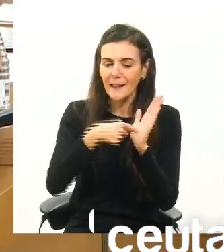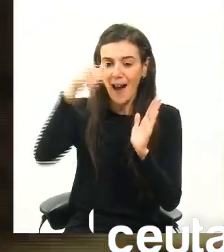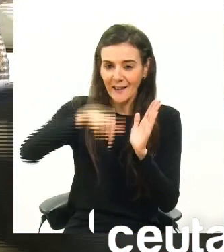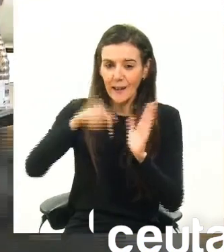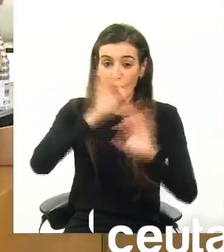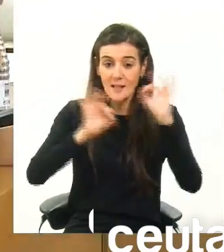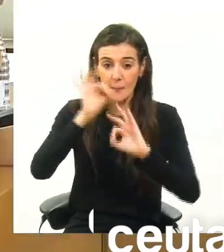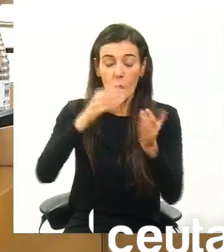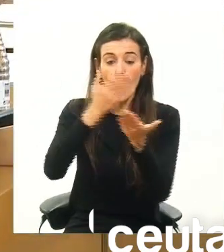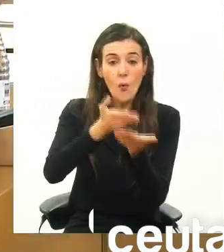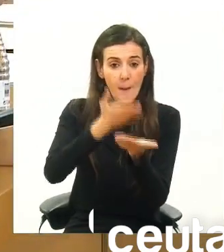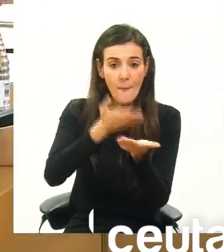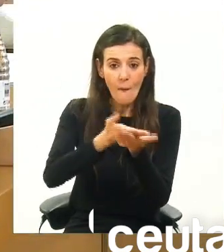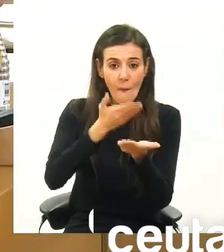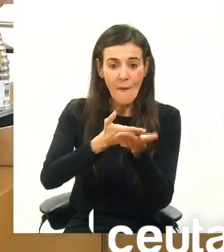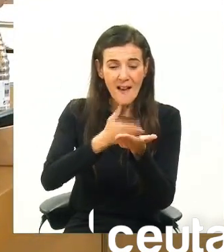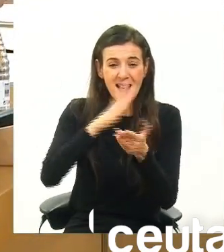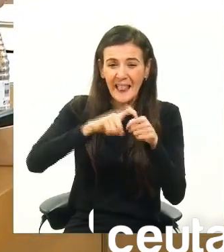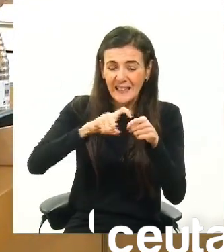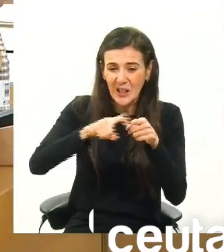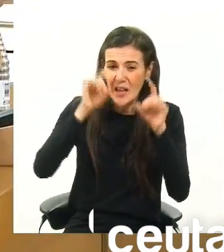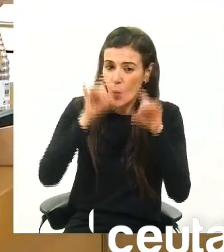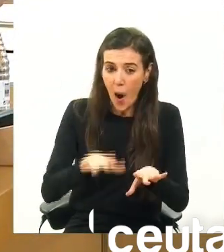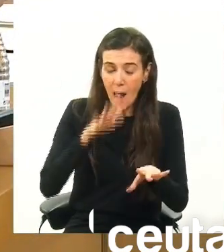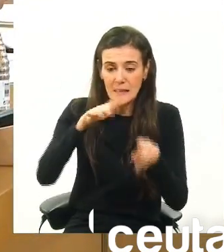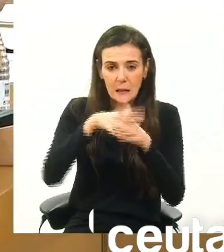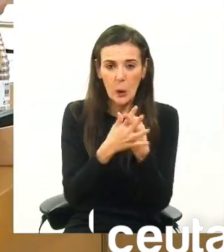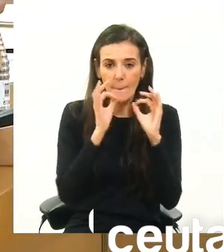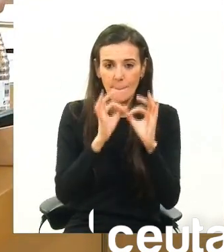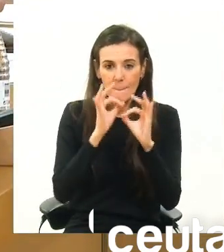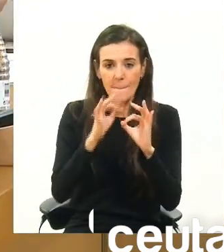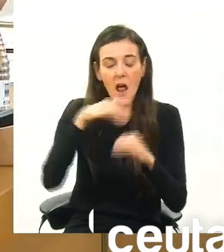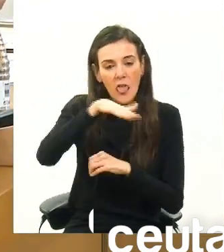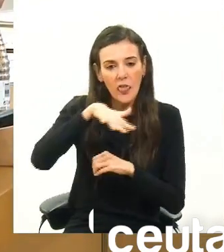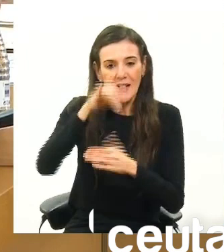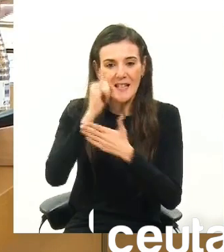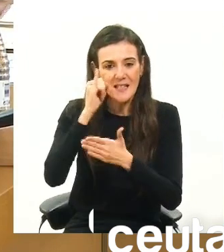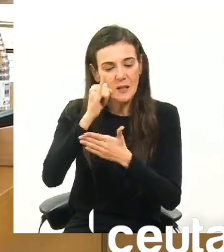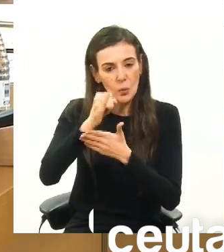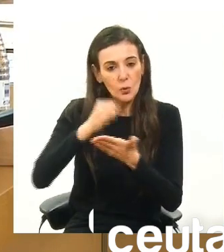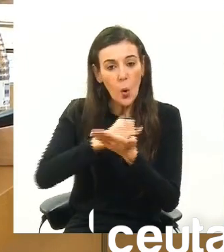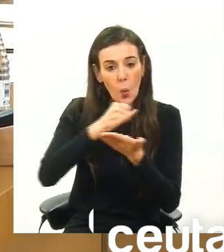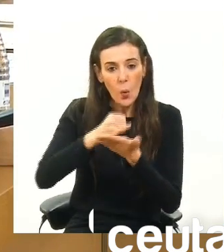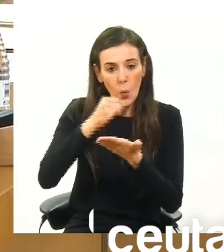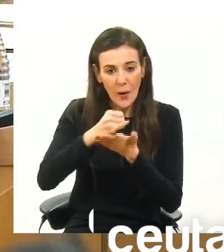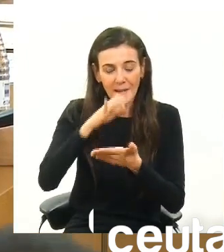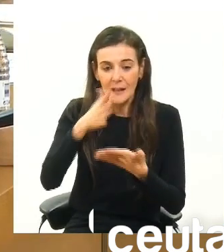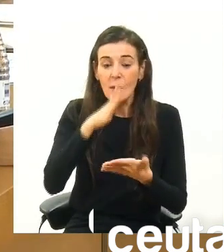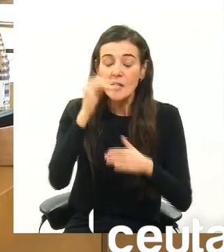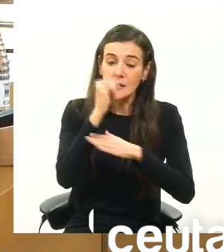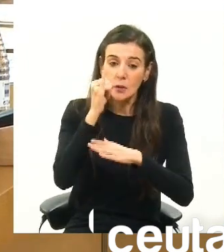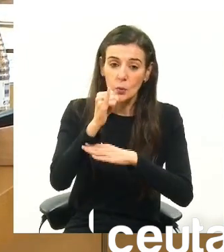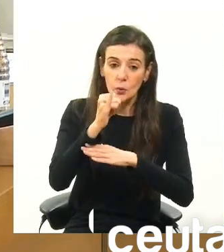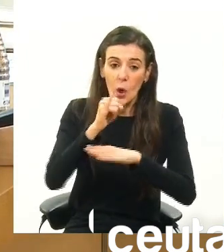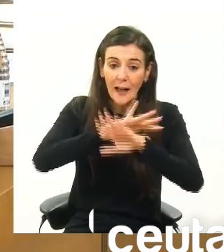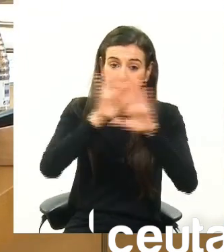una propuesta de calado similar específica para Huerta Tellez. Porque el Instituto Clara Campo